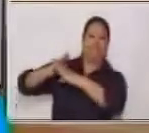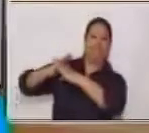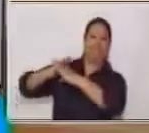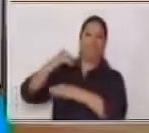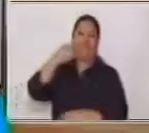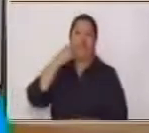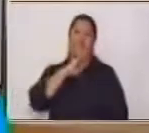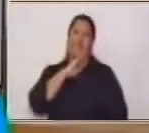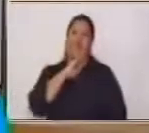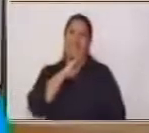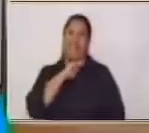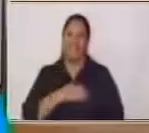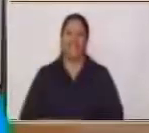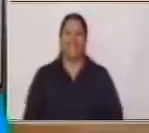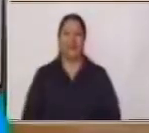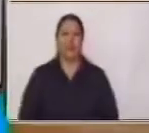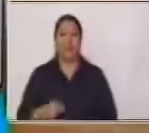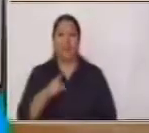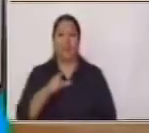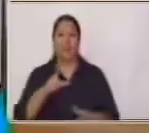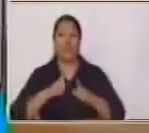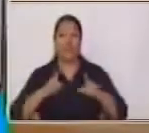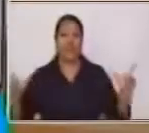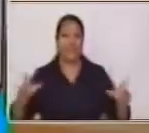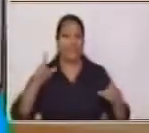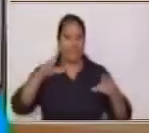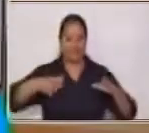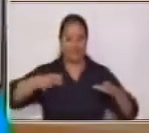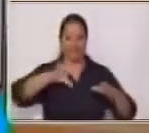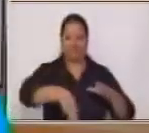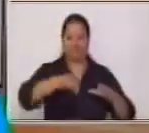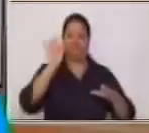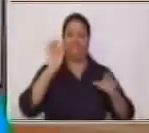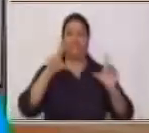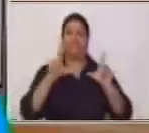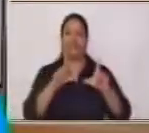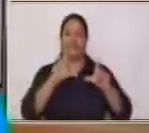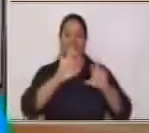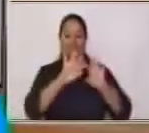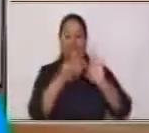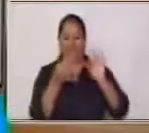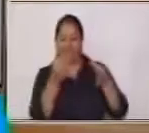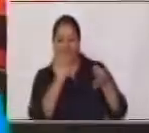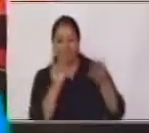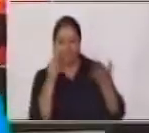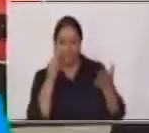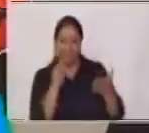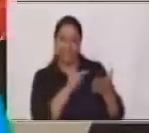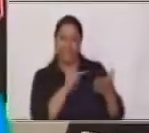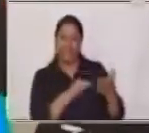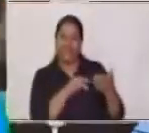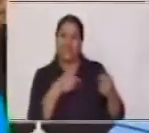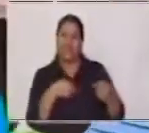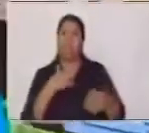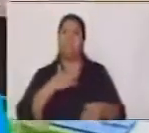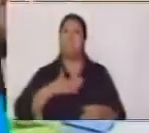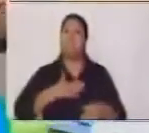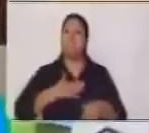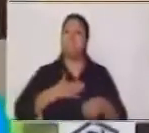ver Todos listos Todos atentos Vamos a ver ¿Cuál es nuestra segunda adivinanza? Mi mundo